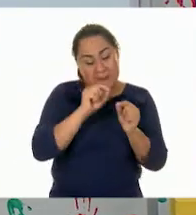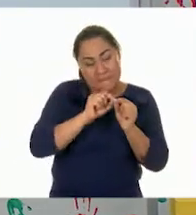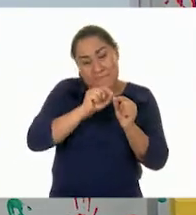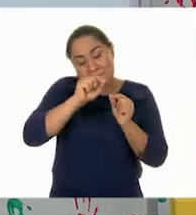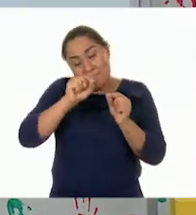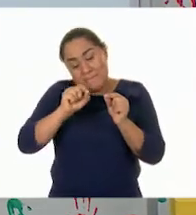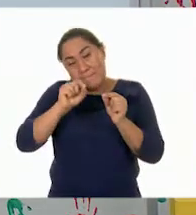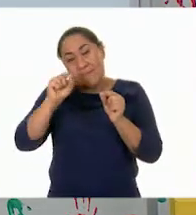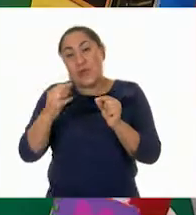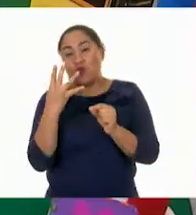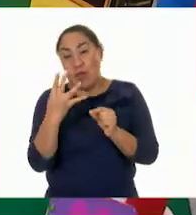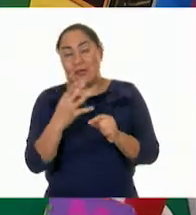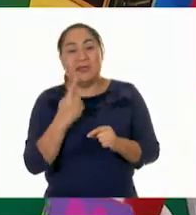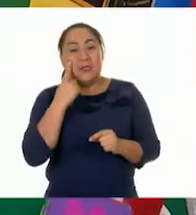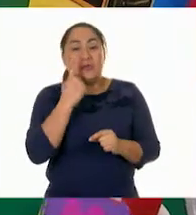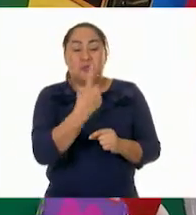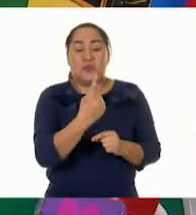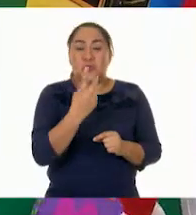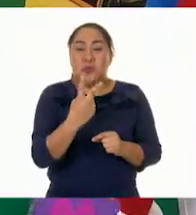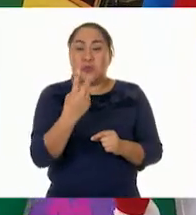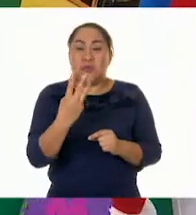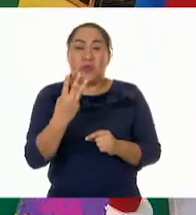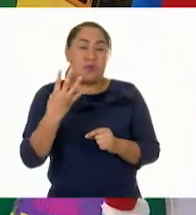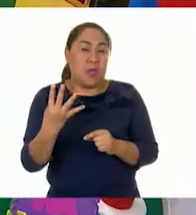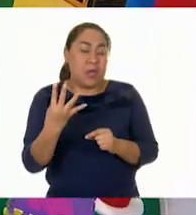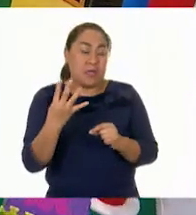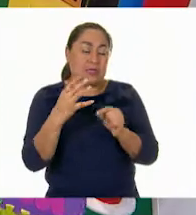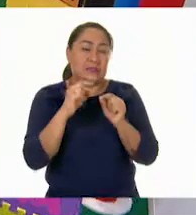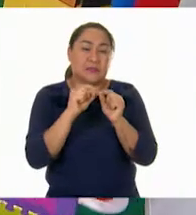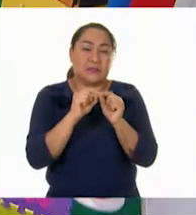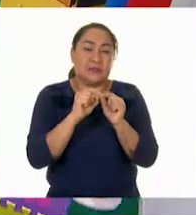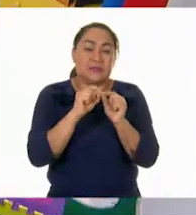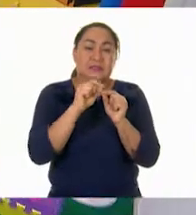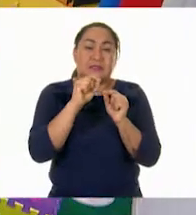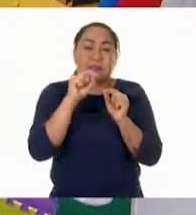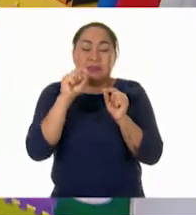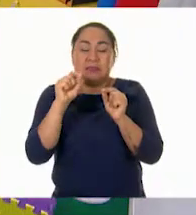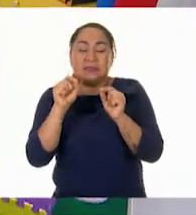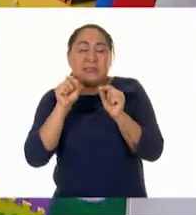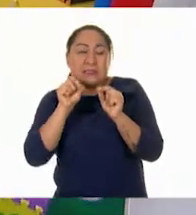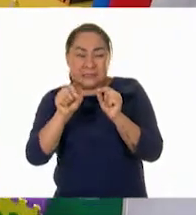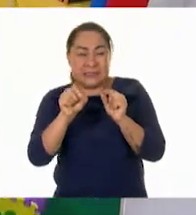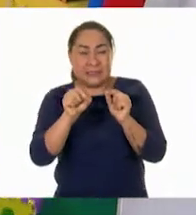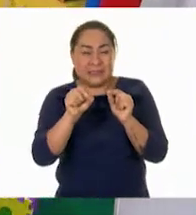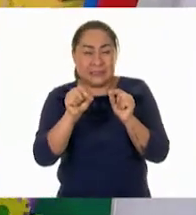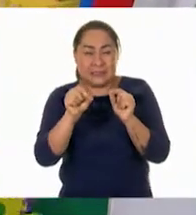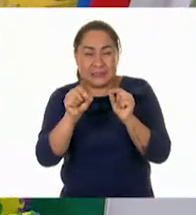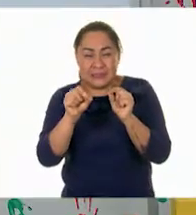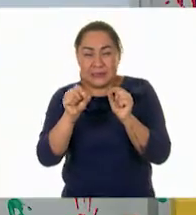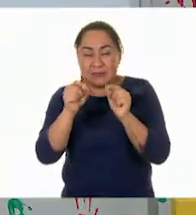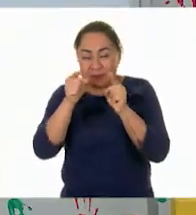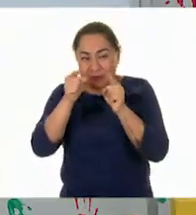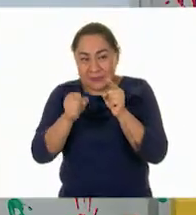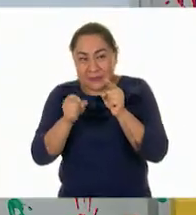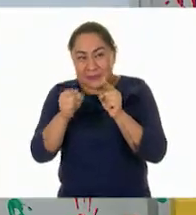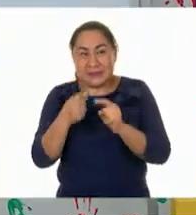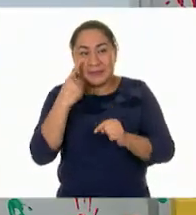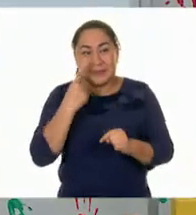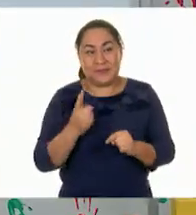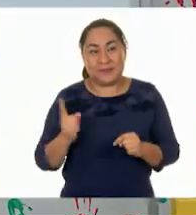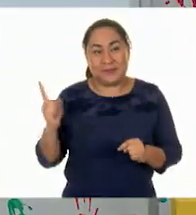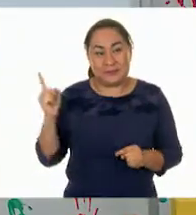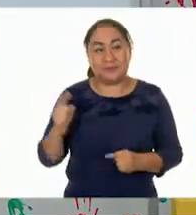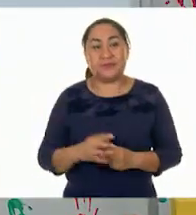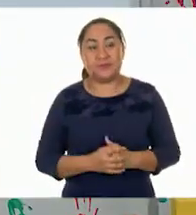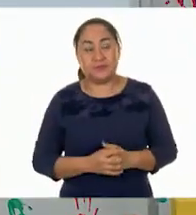Y aquí contaremos. Uno, dos, tres, cuatro. Aquí le voy a poner un puntito pequeño para marcar la referencia. Muy